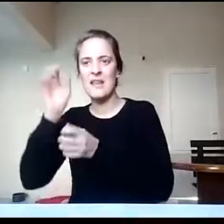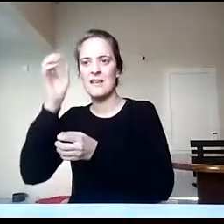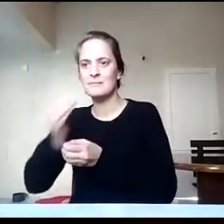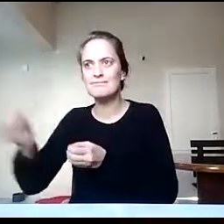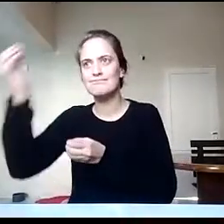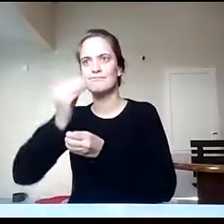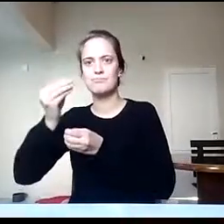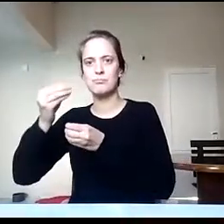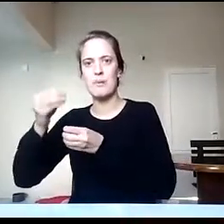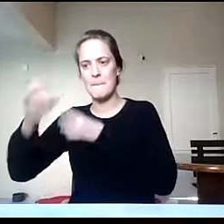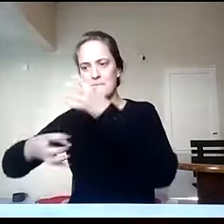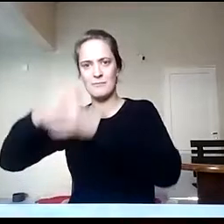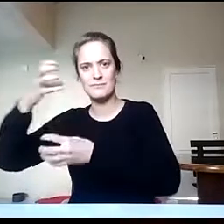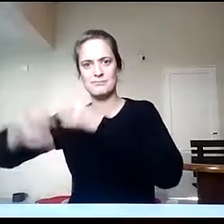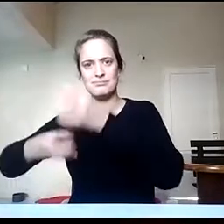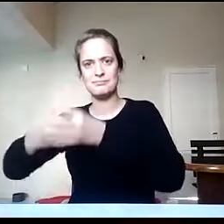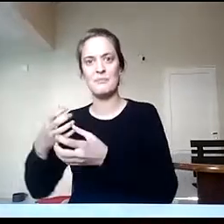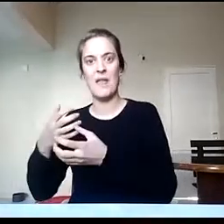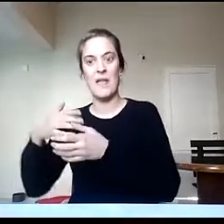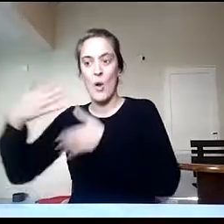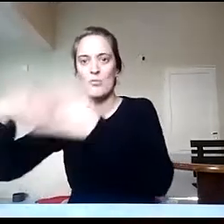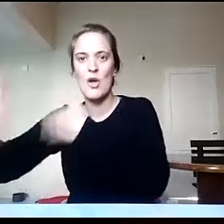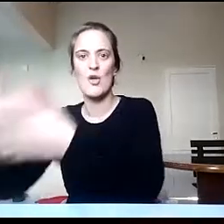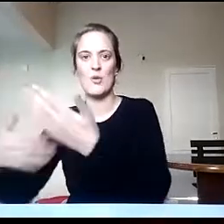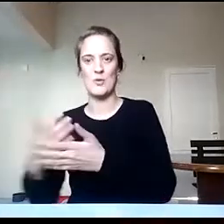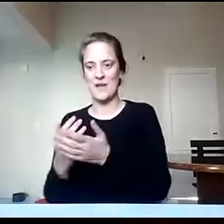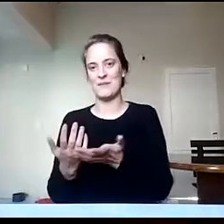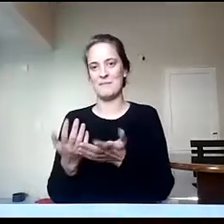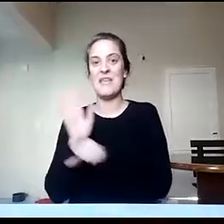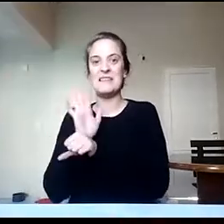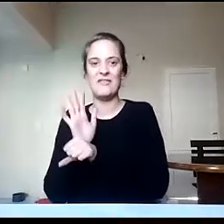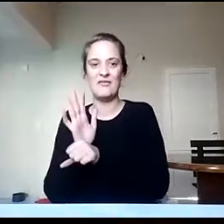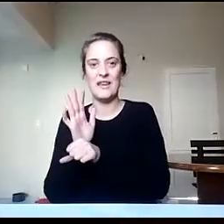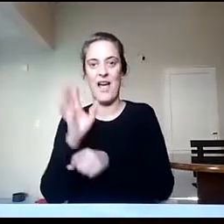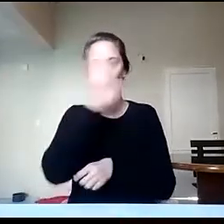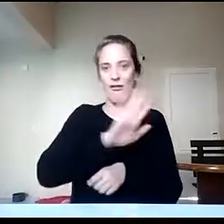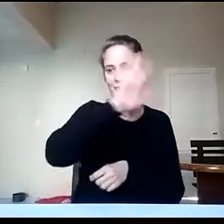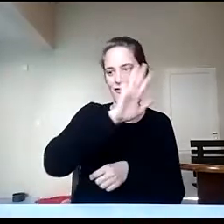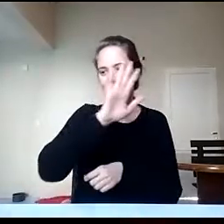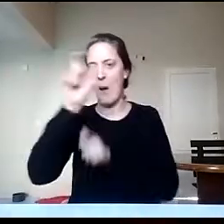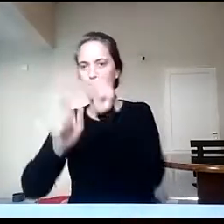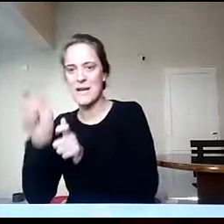habitan. Y claramente en relación con lo que Verónica manifestaba recién de los espacios urbanos que cada vez